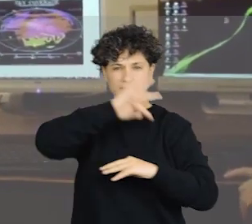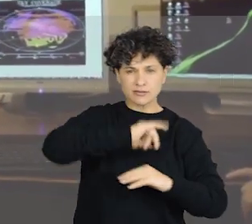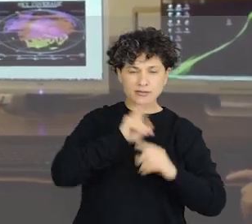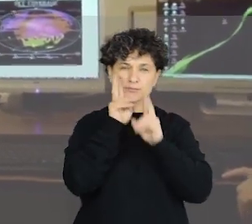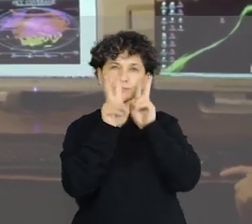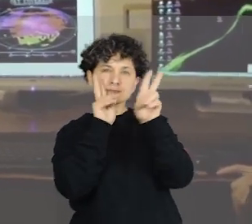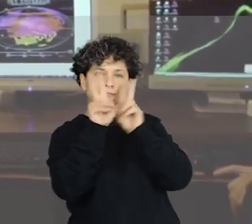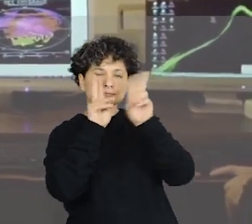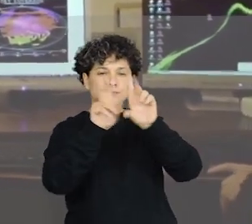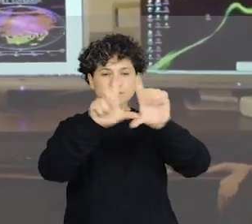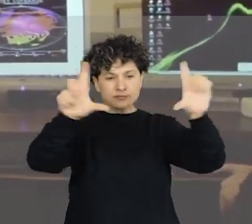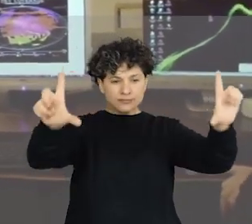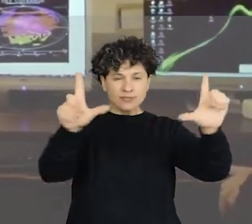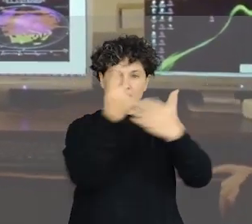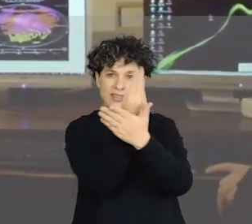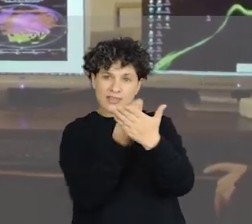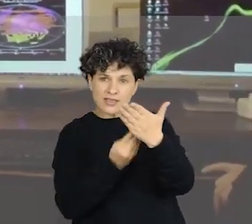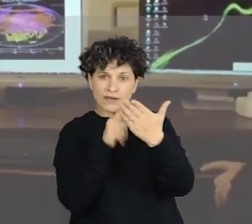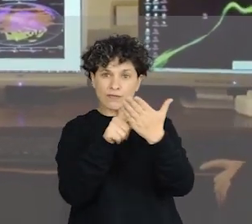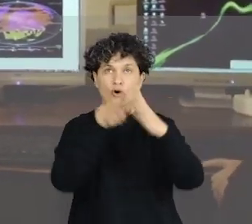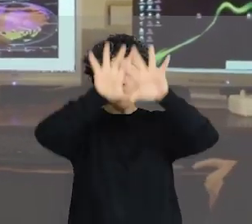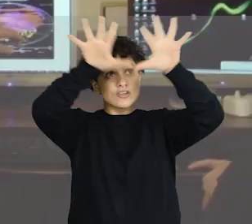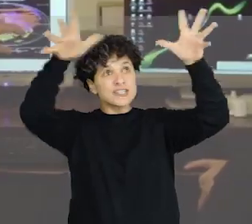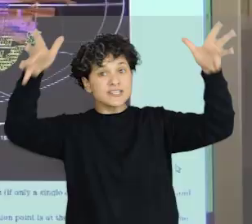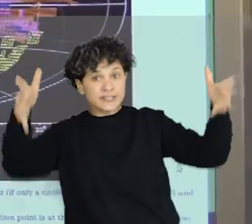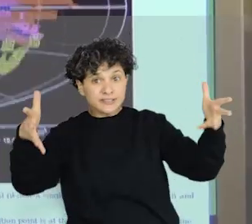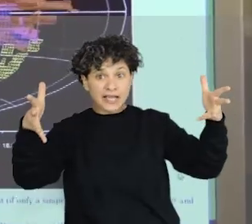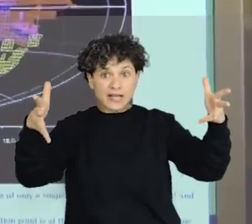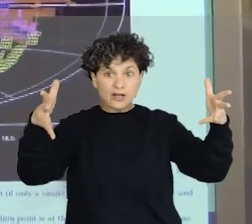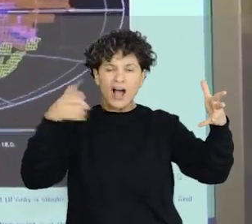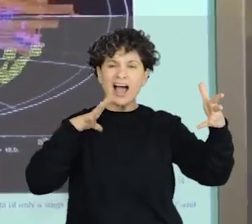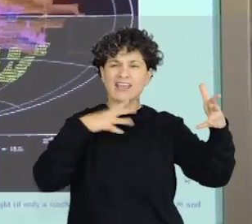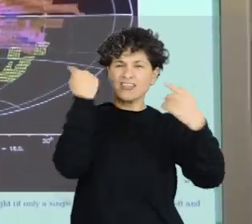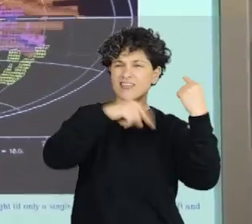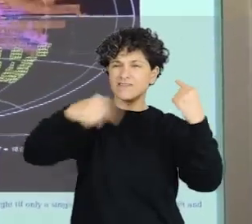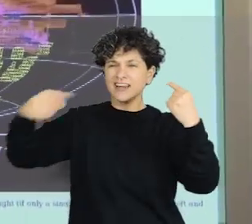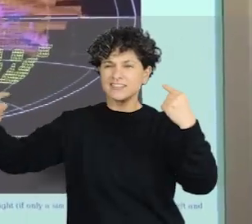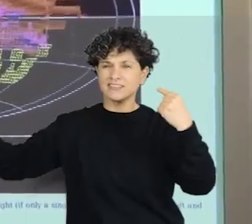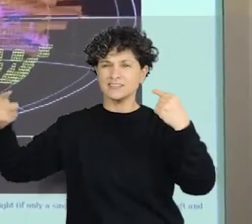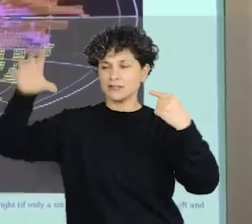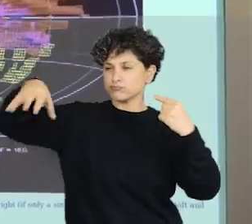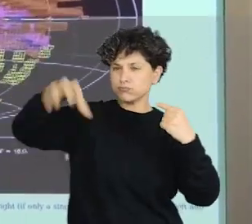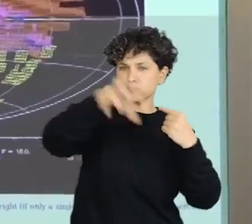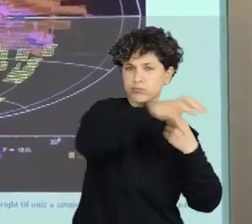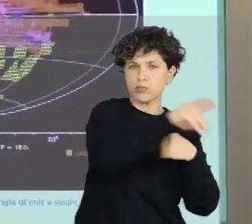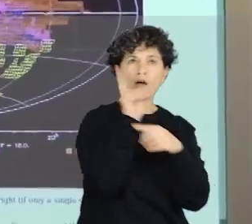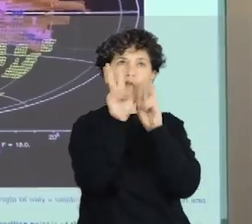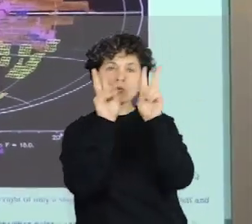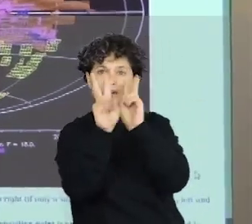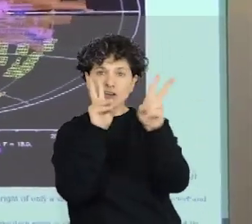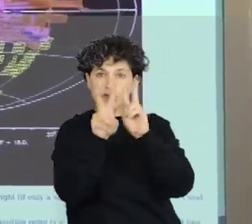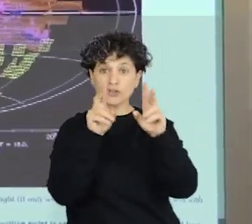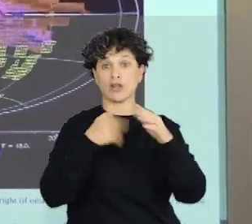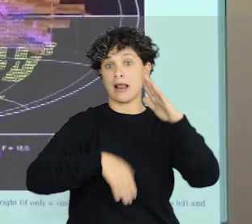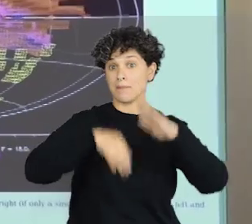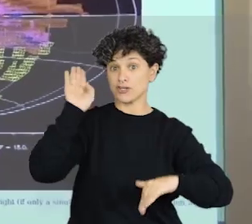diferentes observatorios. Buscamos, por ejemplo, podemos observar que la mayor parte del hemisferio norte ha sido cubierto, poco al